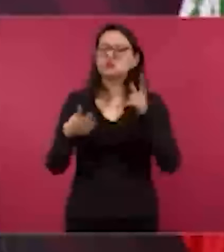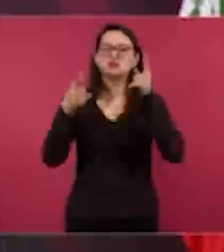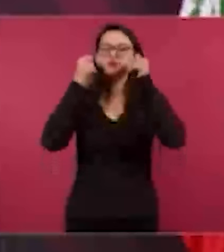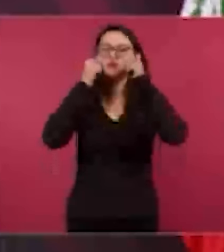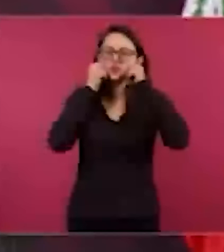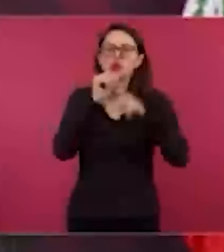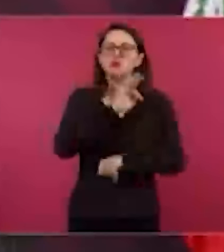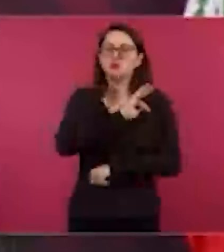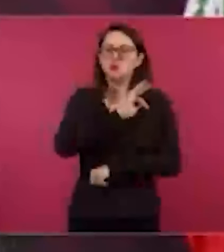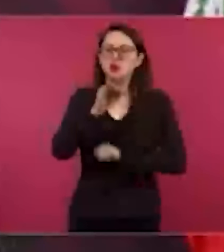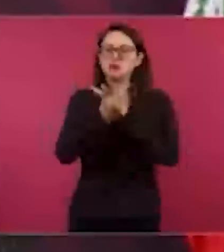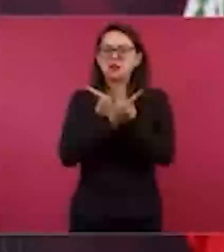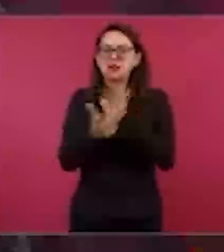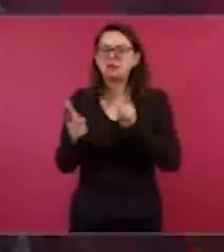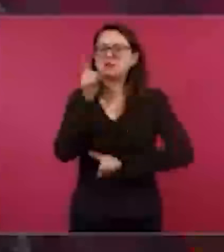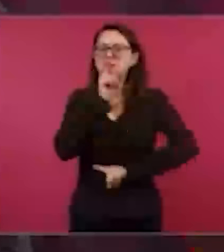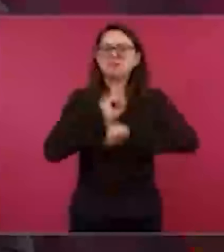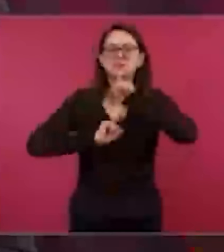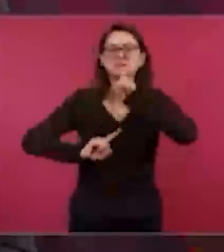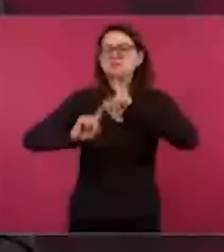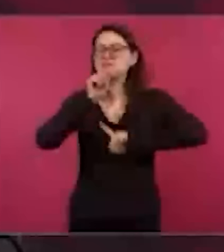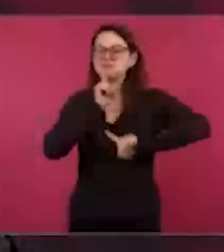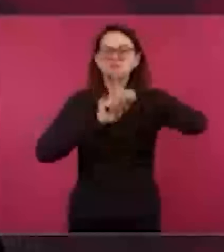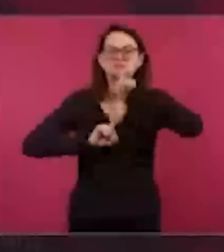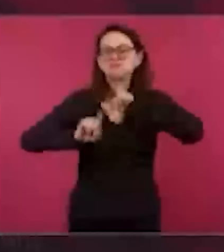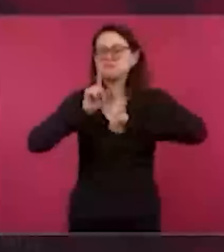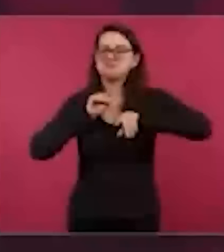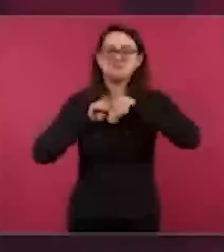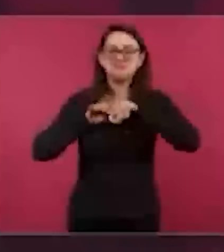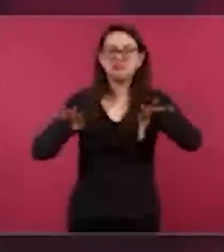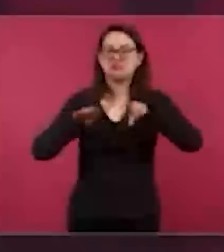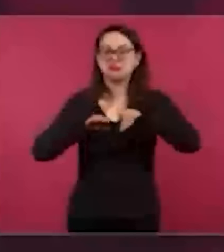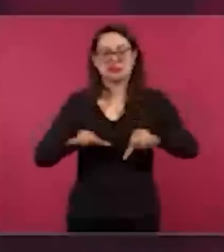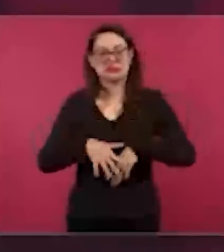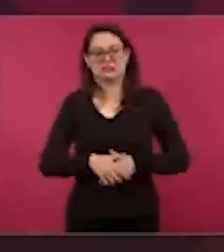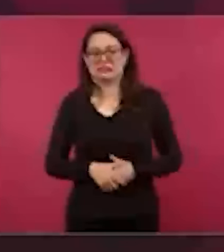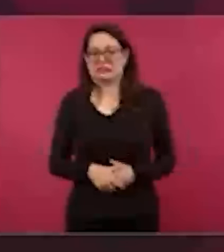avanzar. Eso era en la época de Hitler.